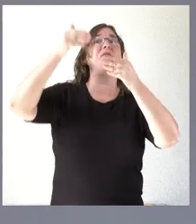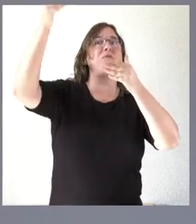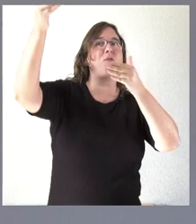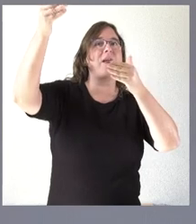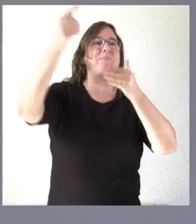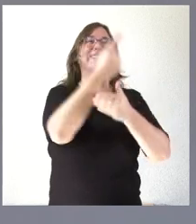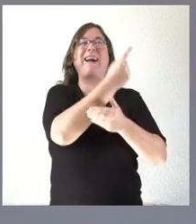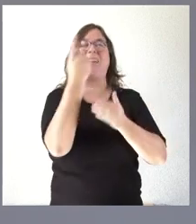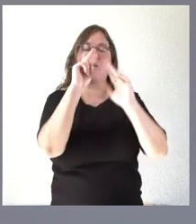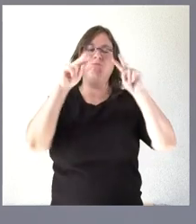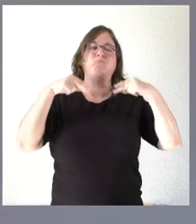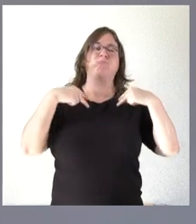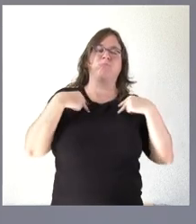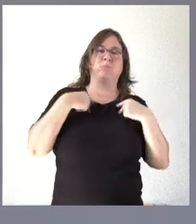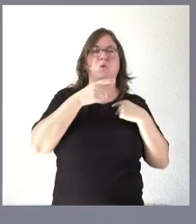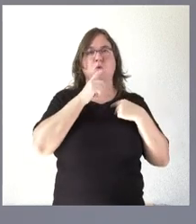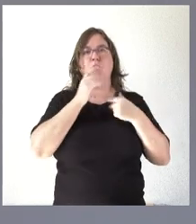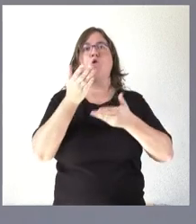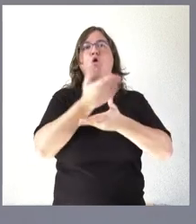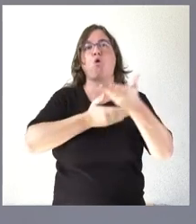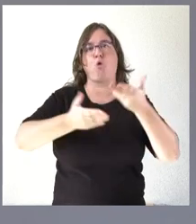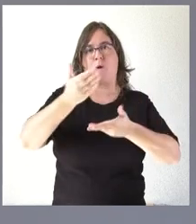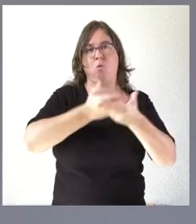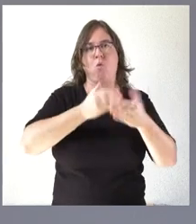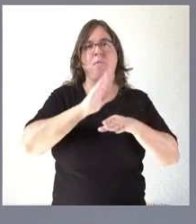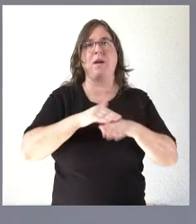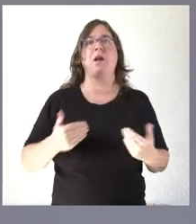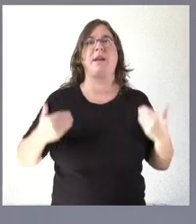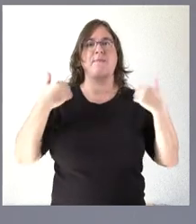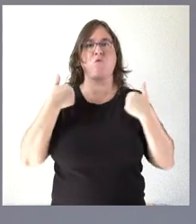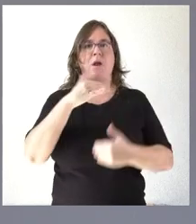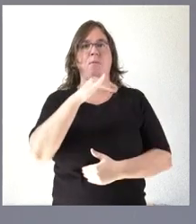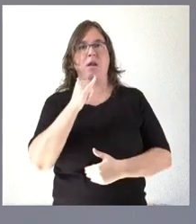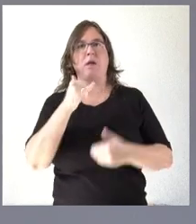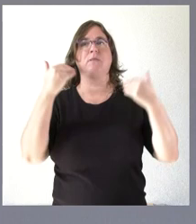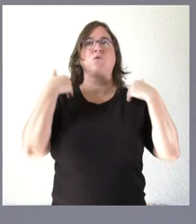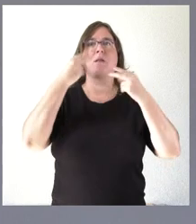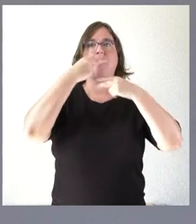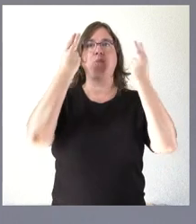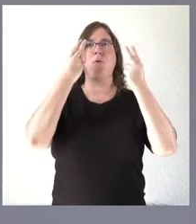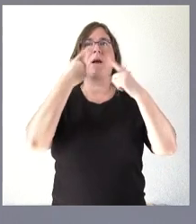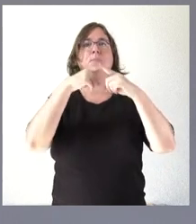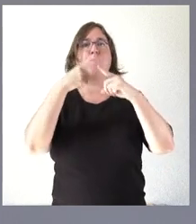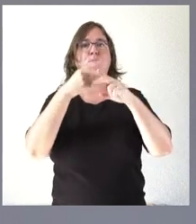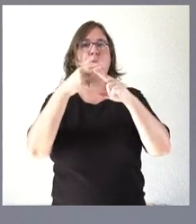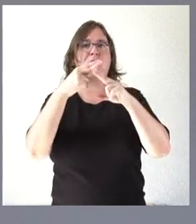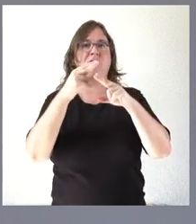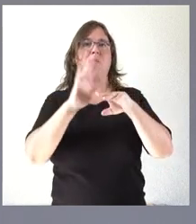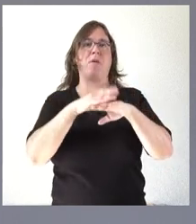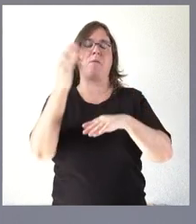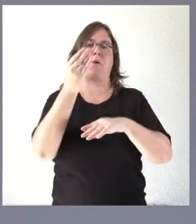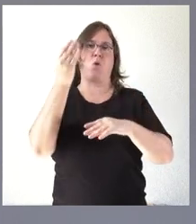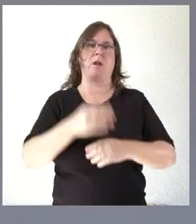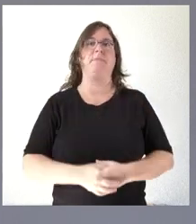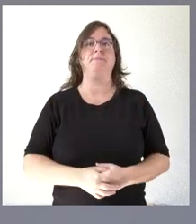hacia cada uno de nosotros en qué medida podemos colaborar los que tenemos alguna responsabilidad política y pública para contribuir a este objetivo